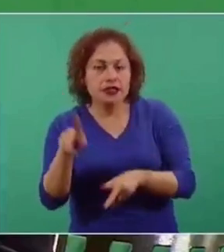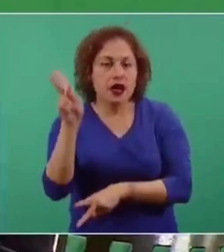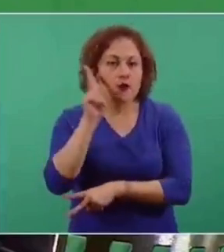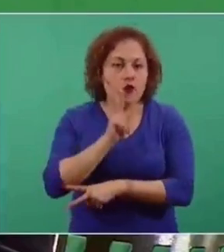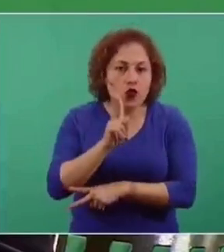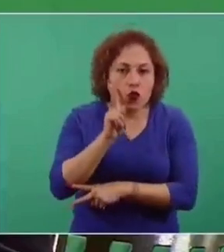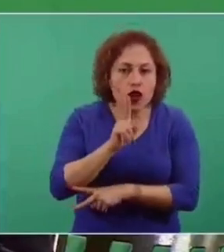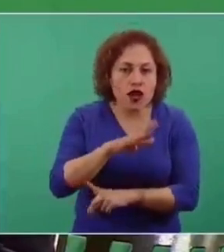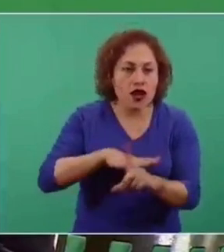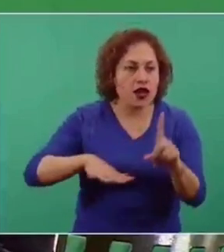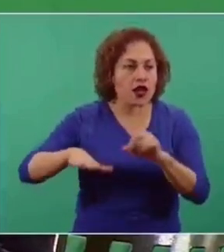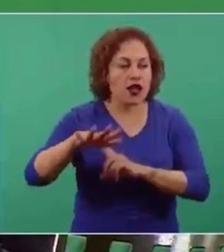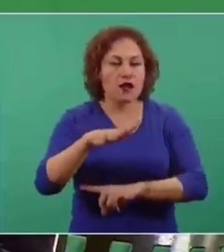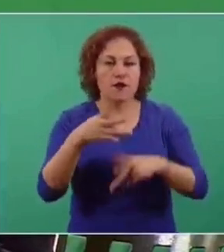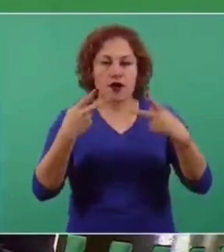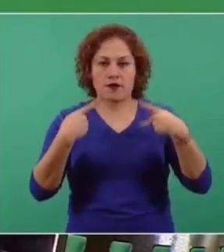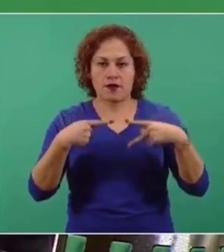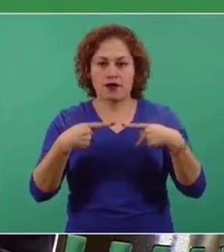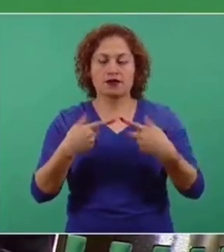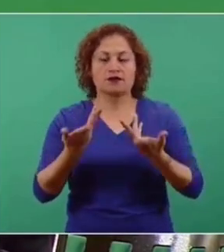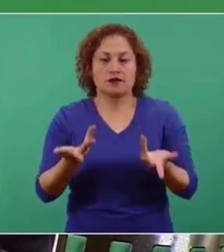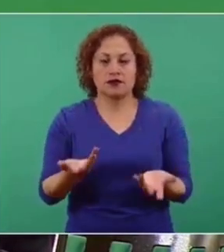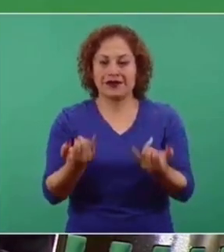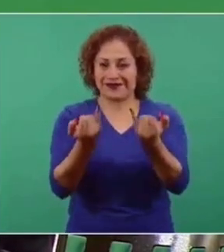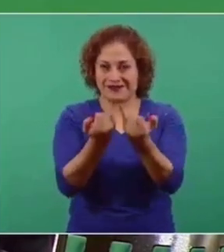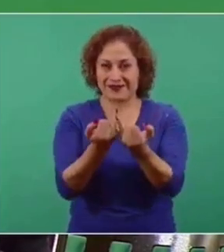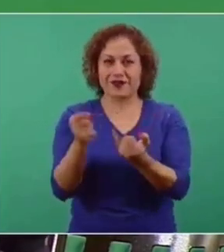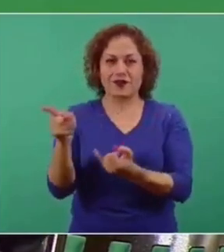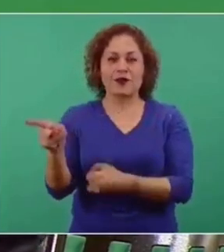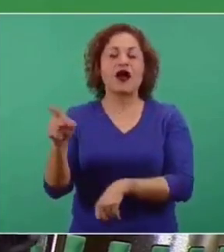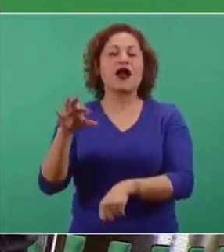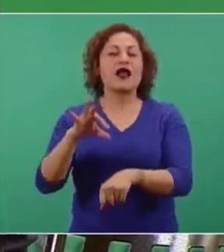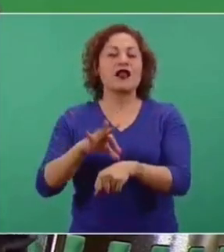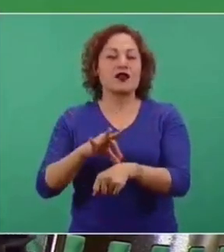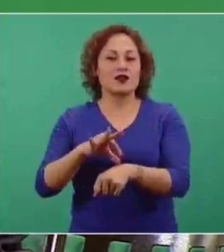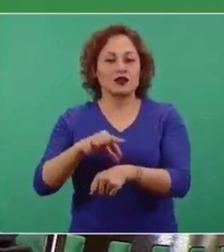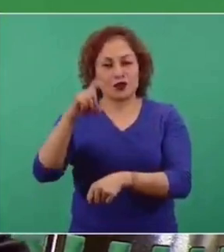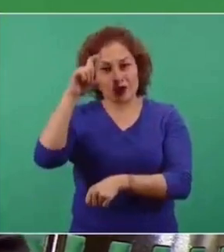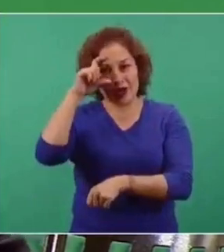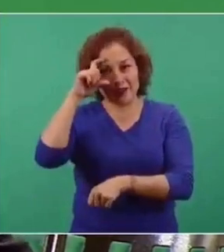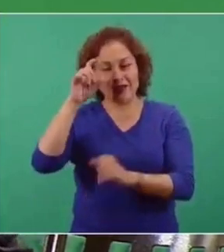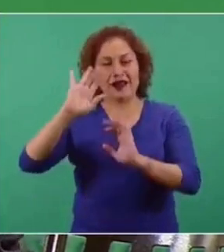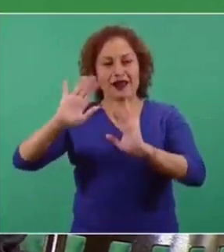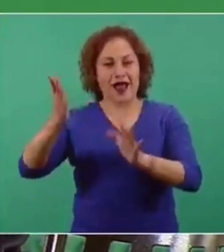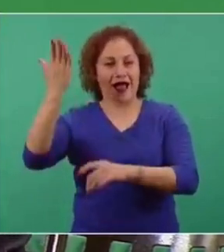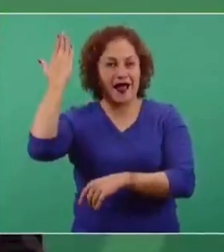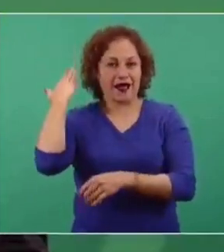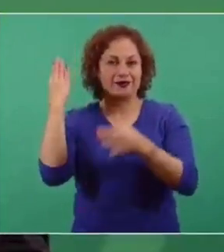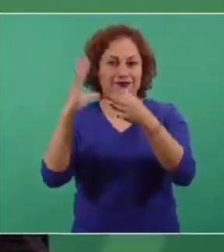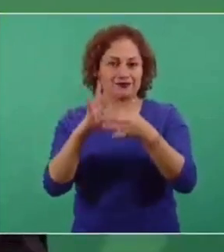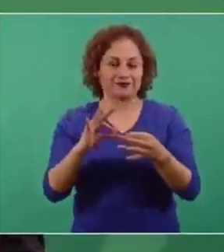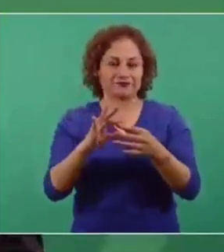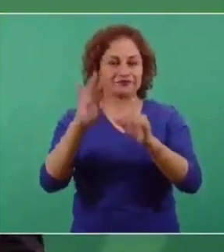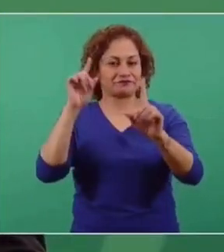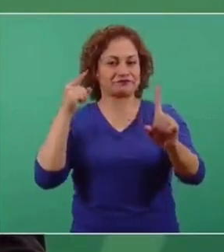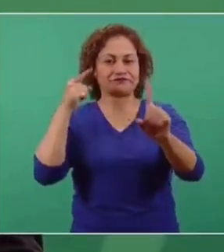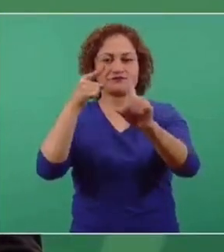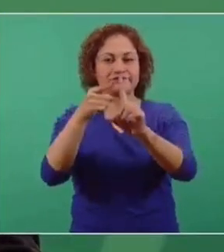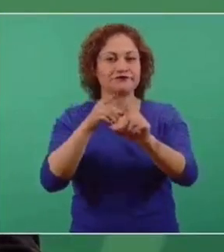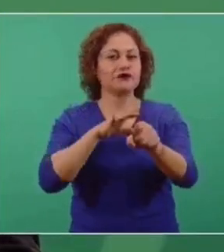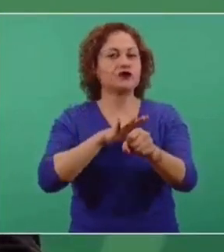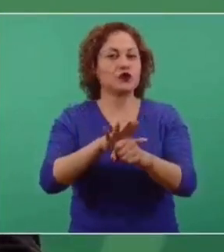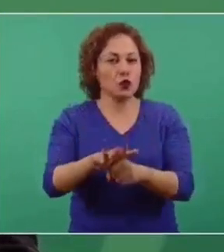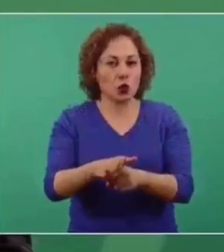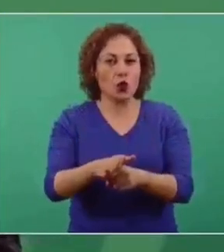pues como en otras ocasiones también el doctor López-Gatell lo ha mencionado, se busca que se tengan